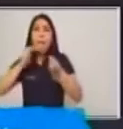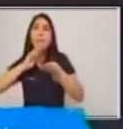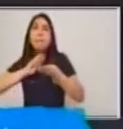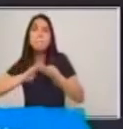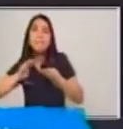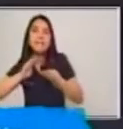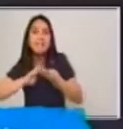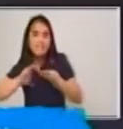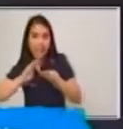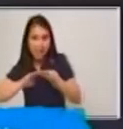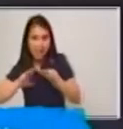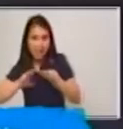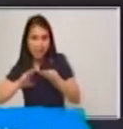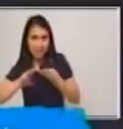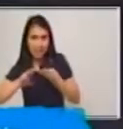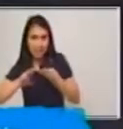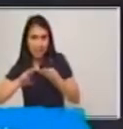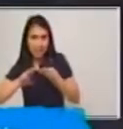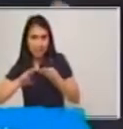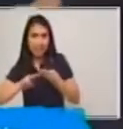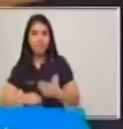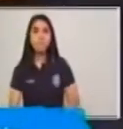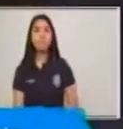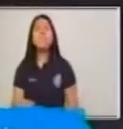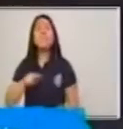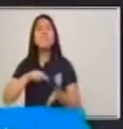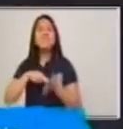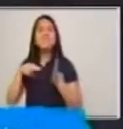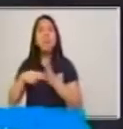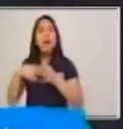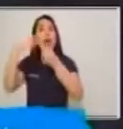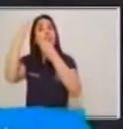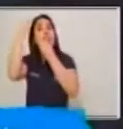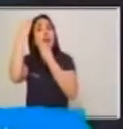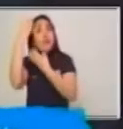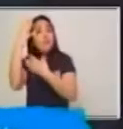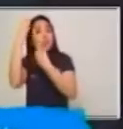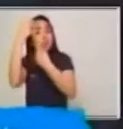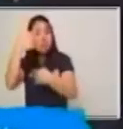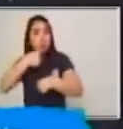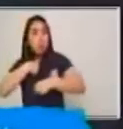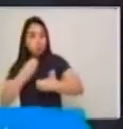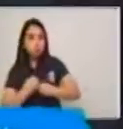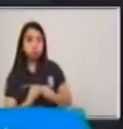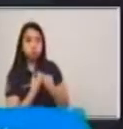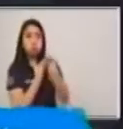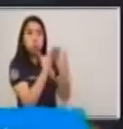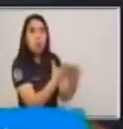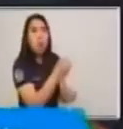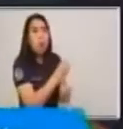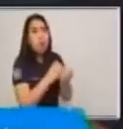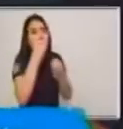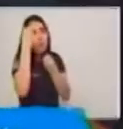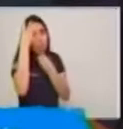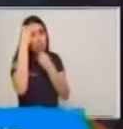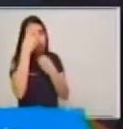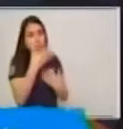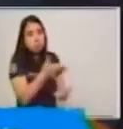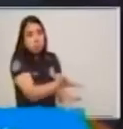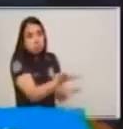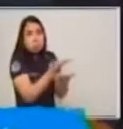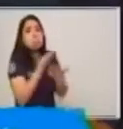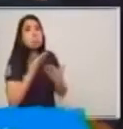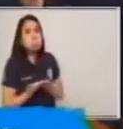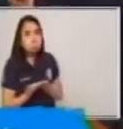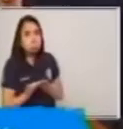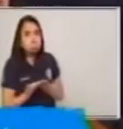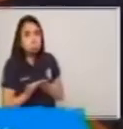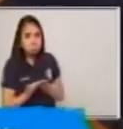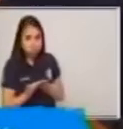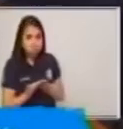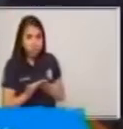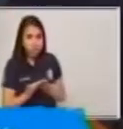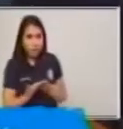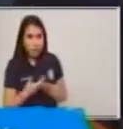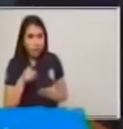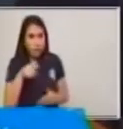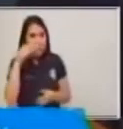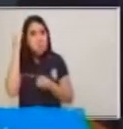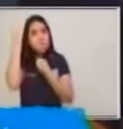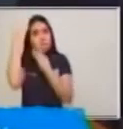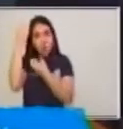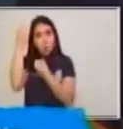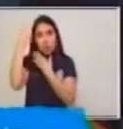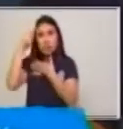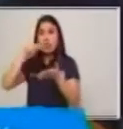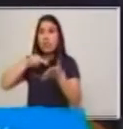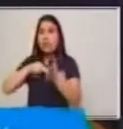Y es la información que se transmite que lo que le está